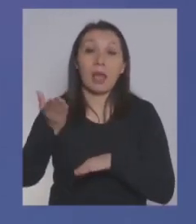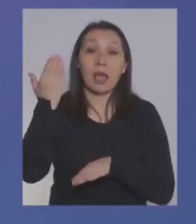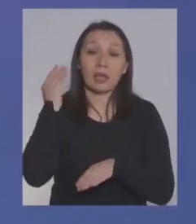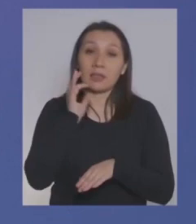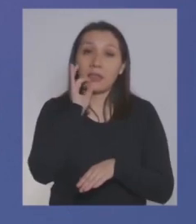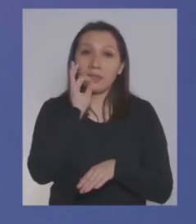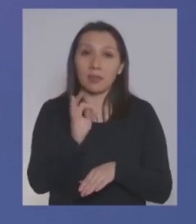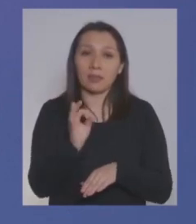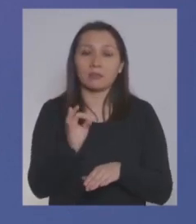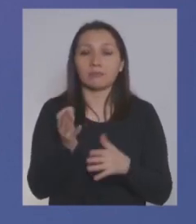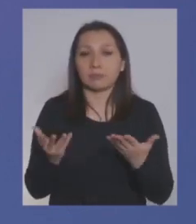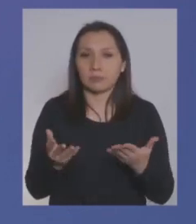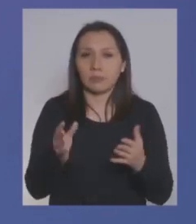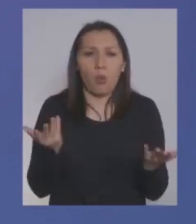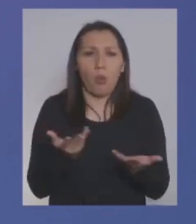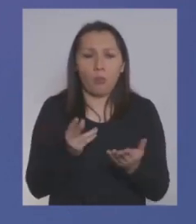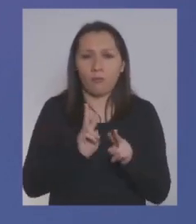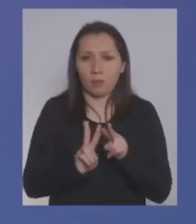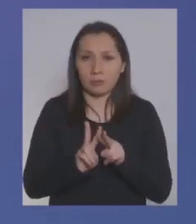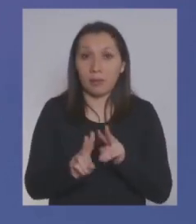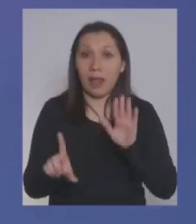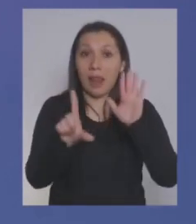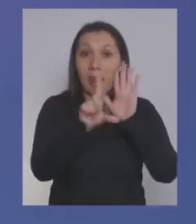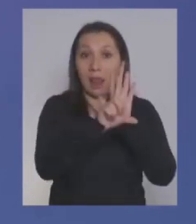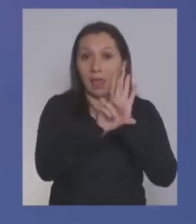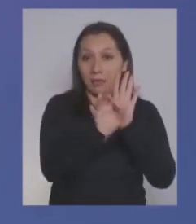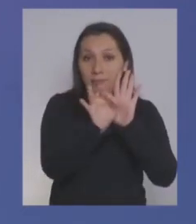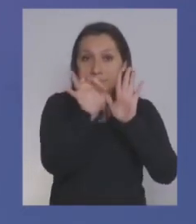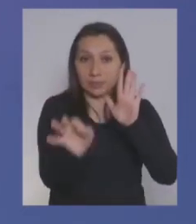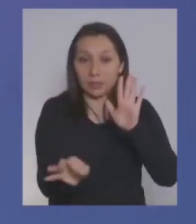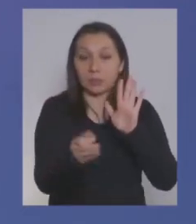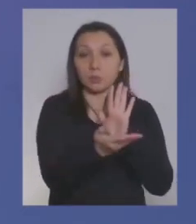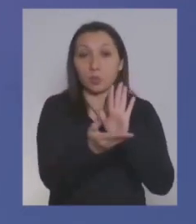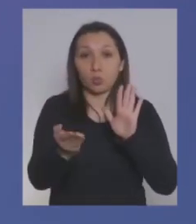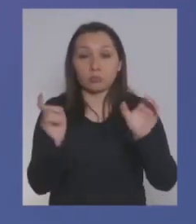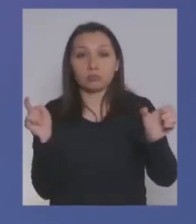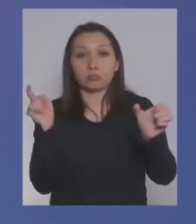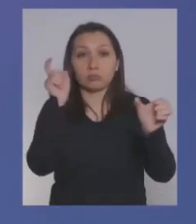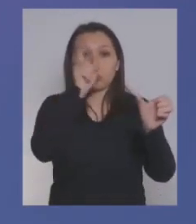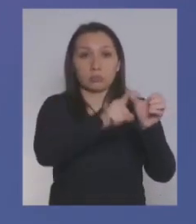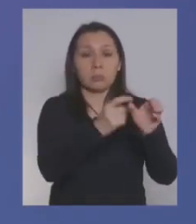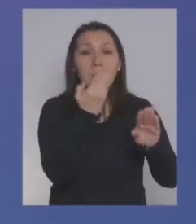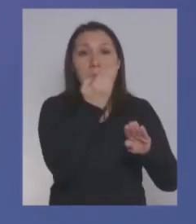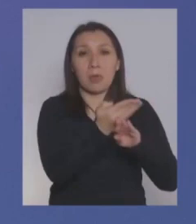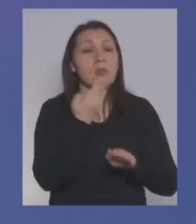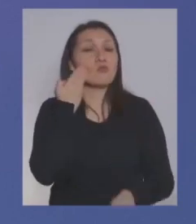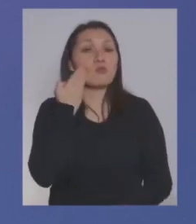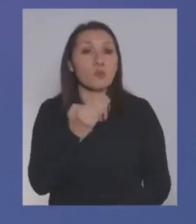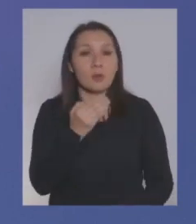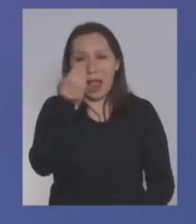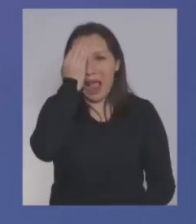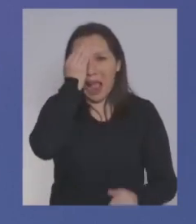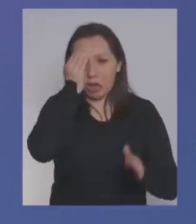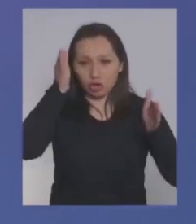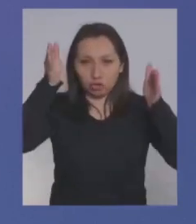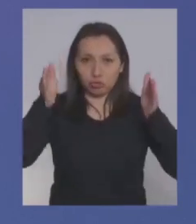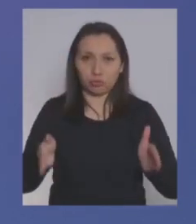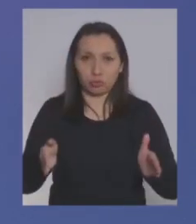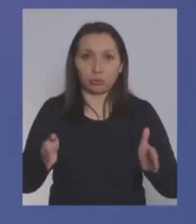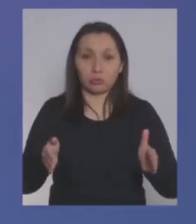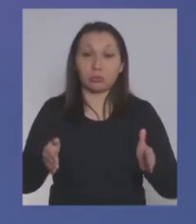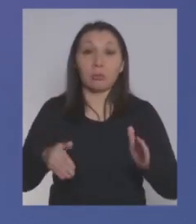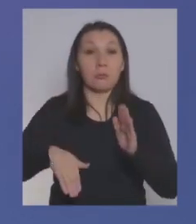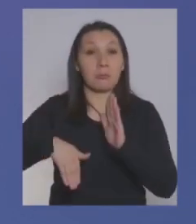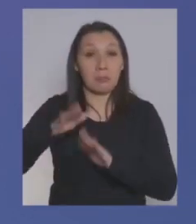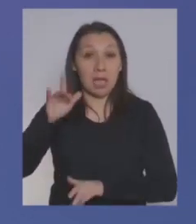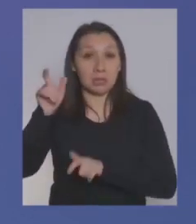acá el criterio es el siguiente. La ley mandata a que usted postule o solicite el beneficio durante agosto. La gran,